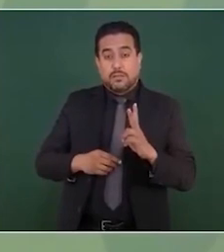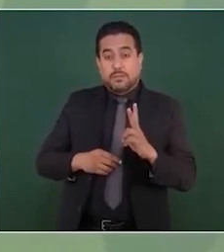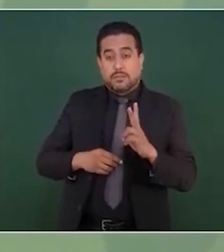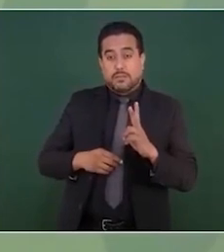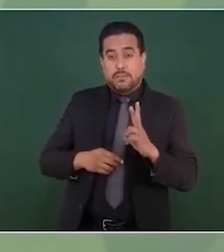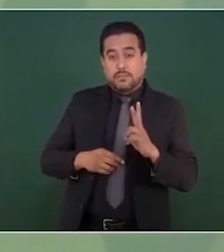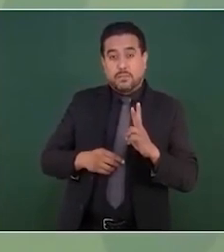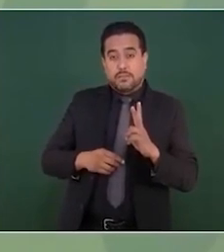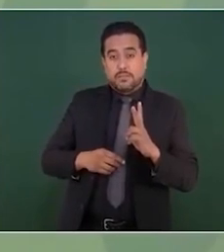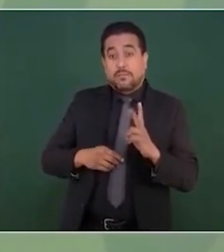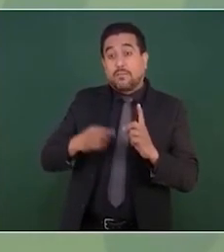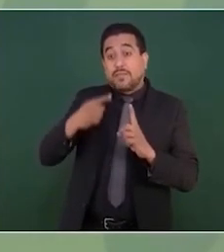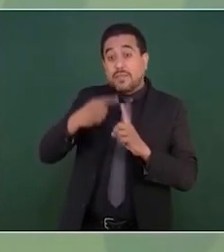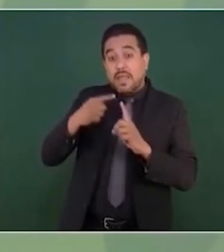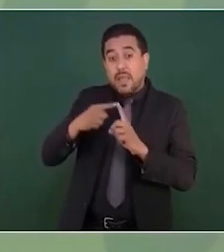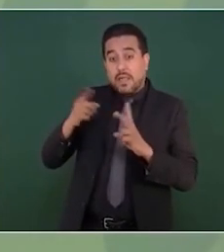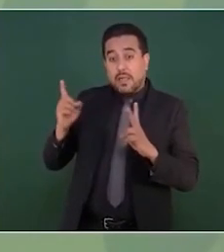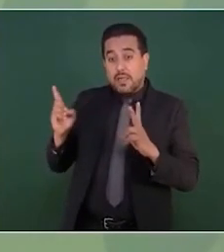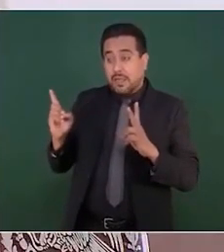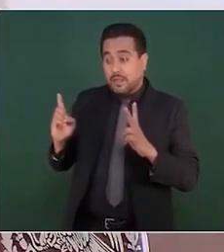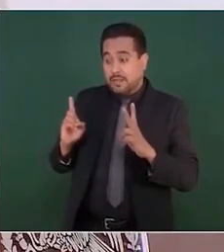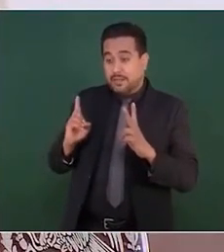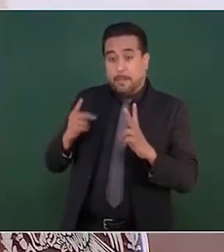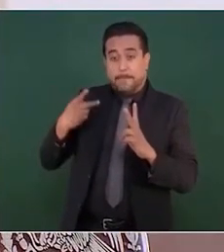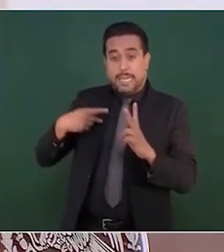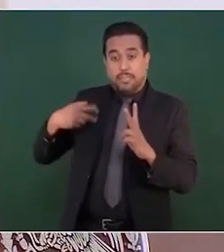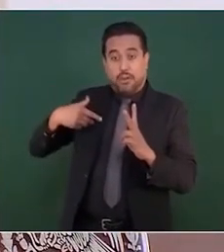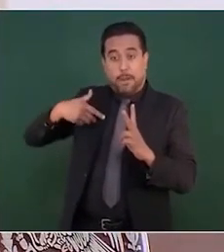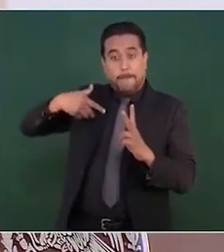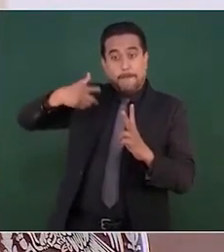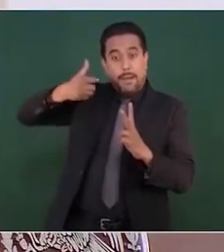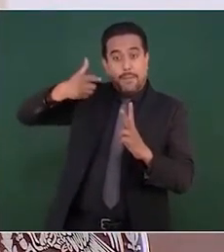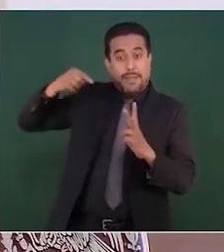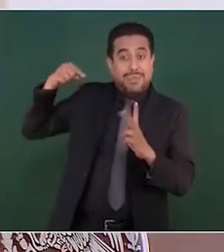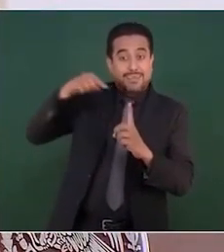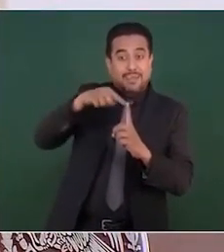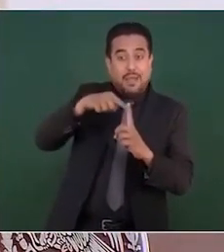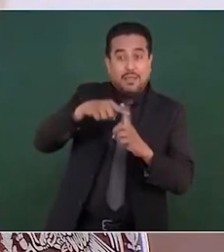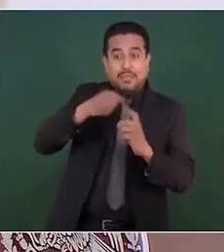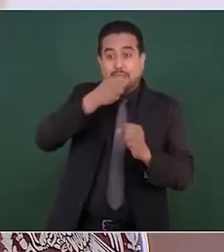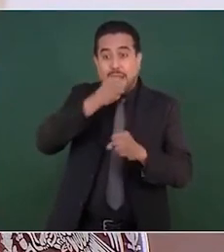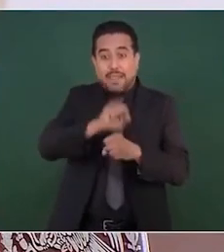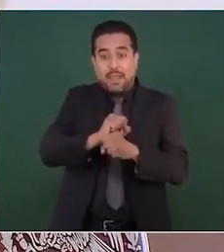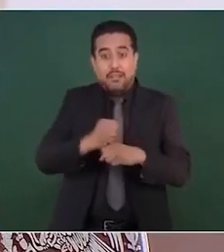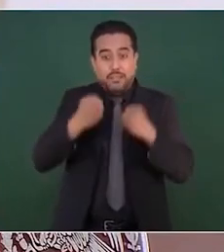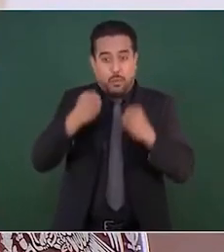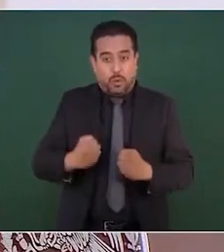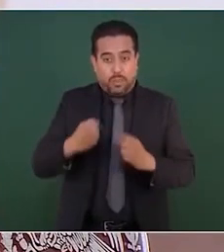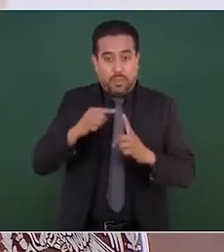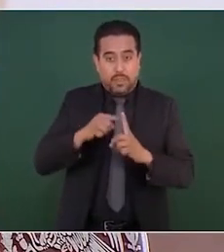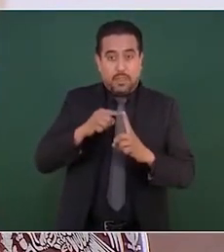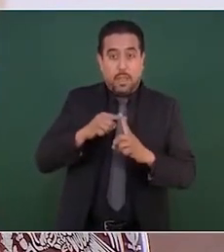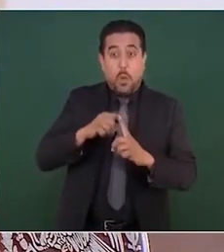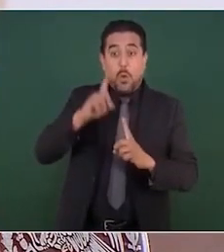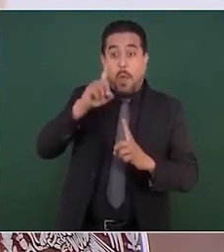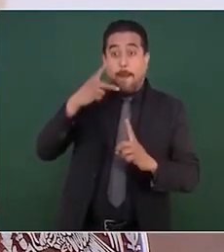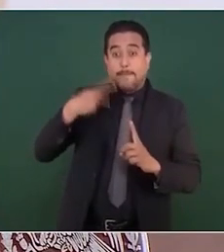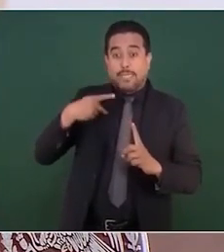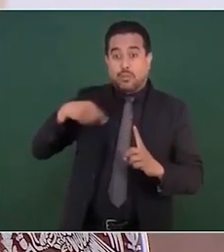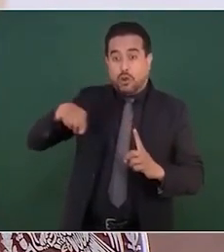iban sobre el capitán sobre el secretario de seguridad falleció uno de los sicarios